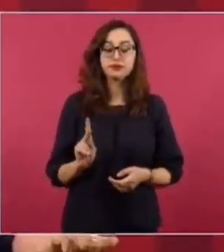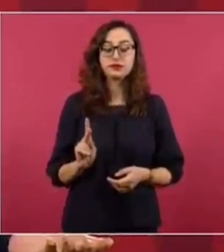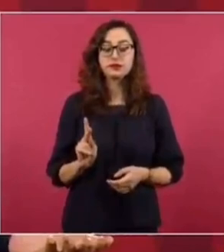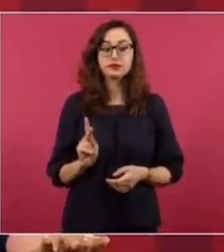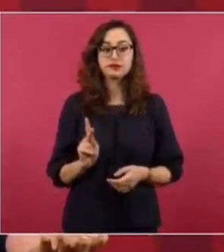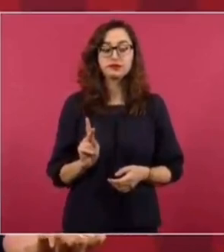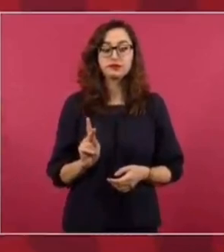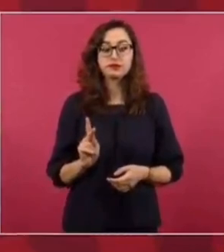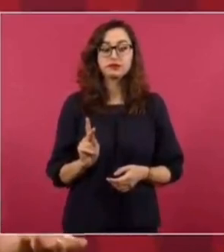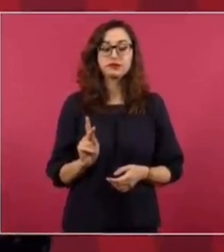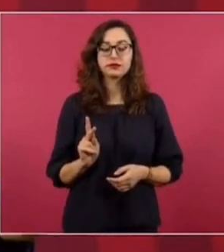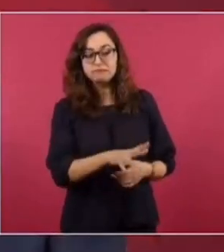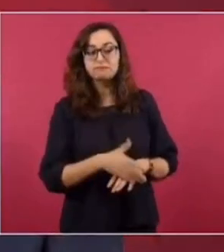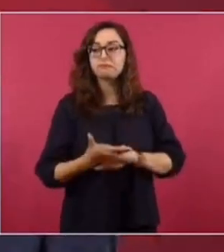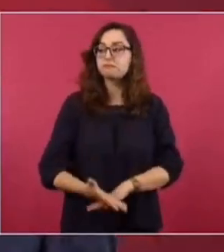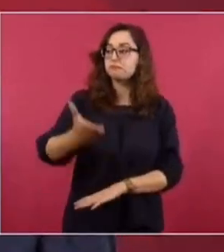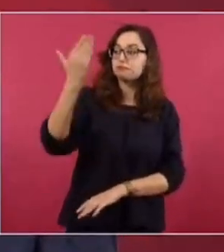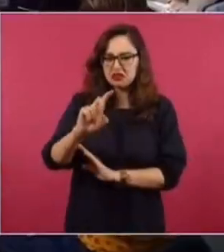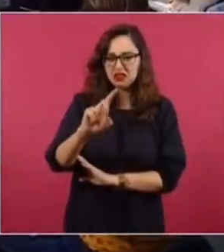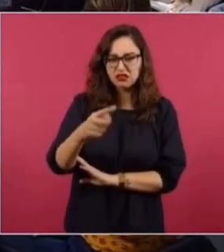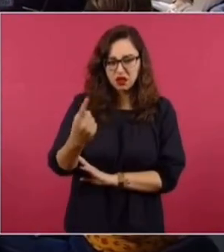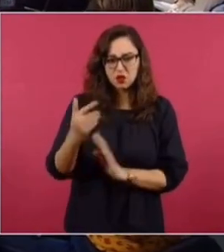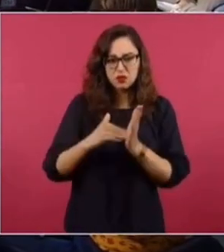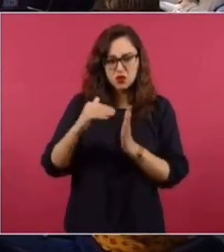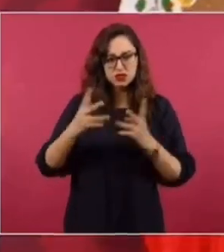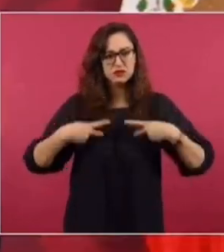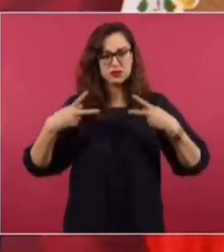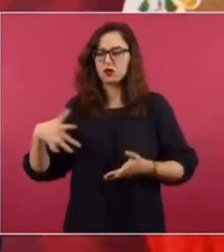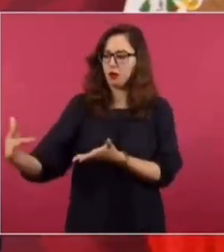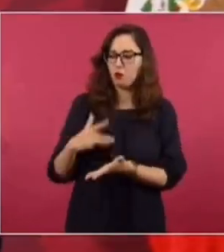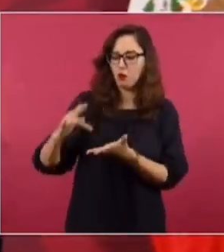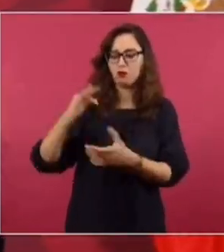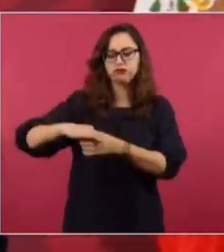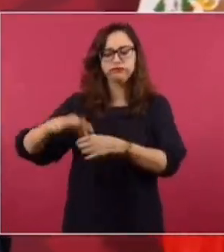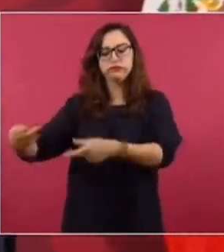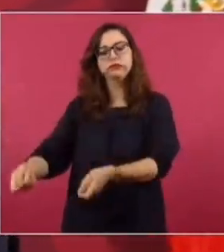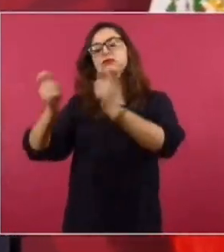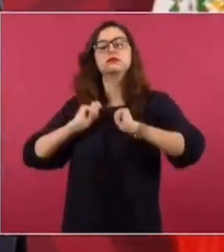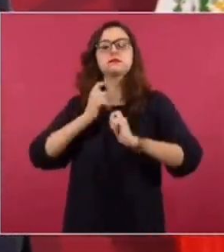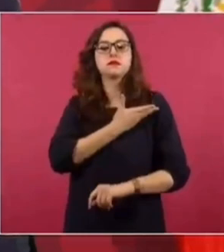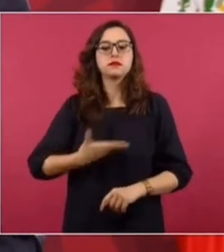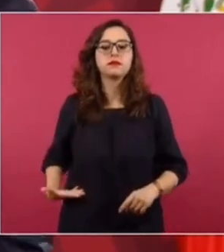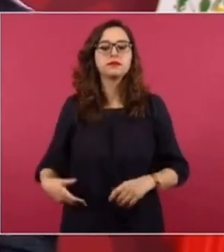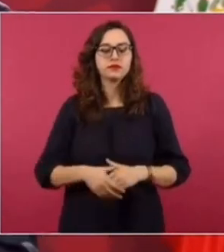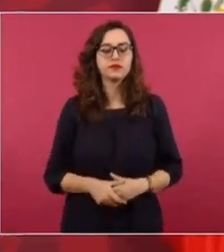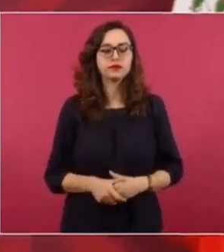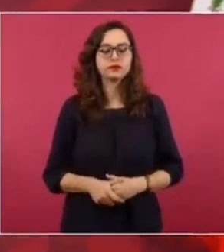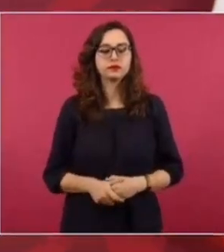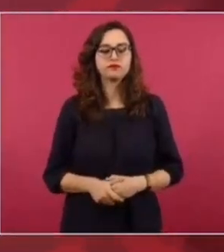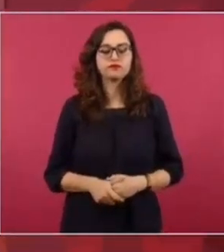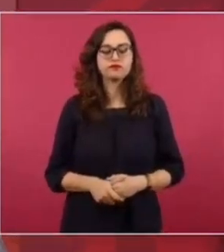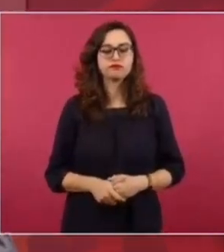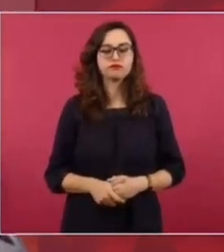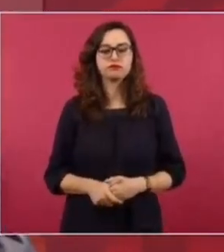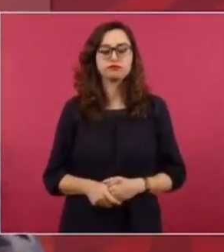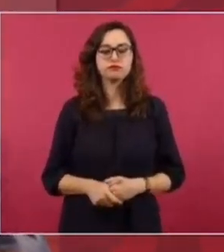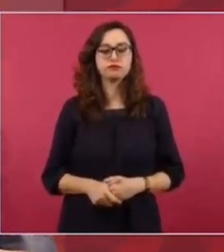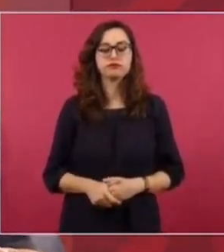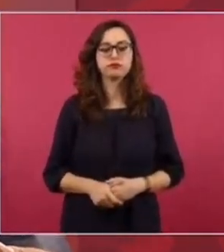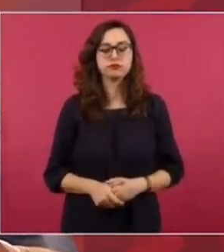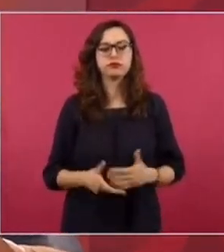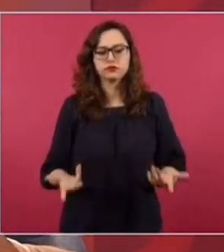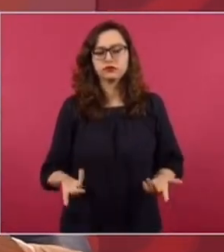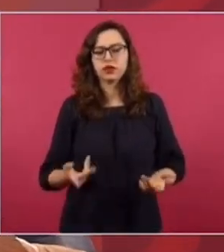Pero, ¿cuántos votaron por mí? 31 millones. 31 millones. ¿Cuántos son los